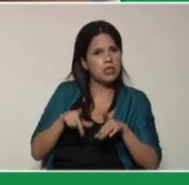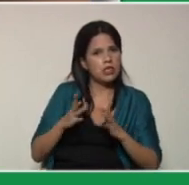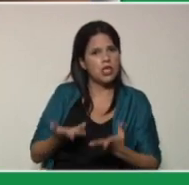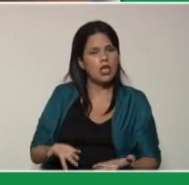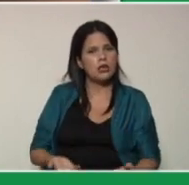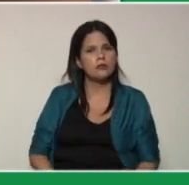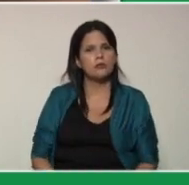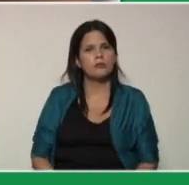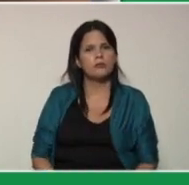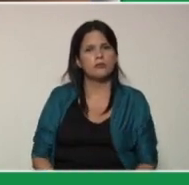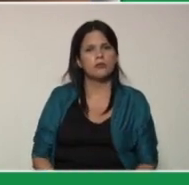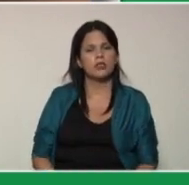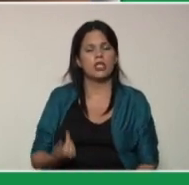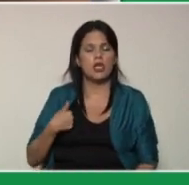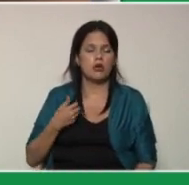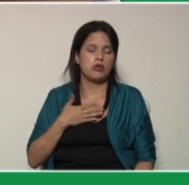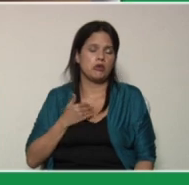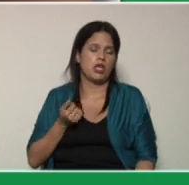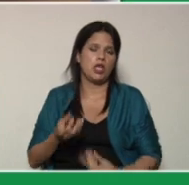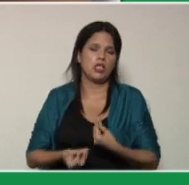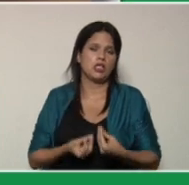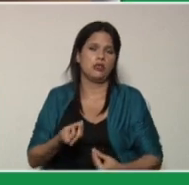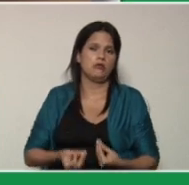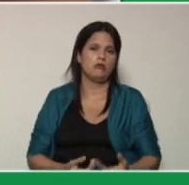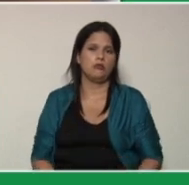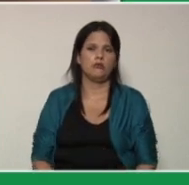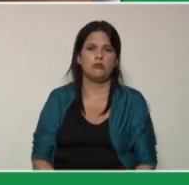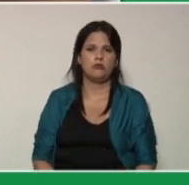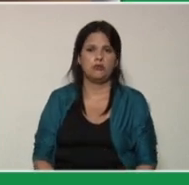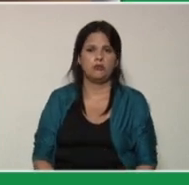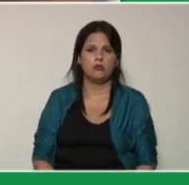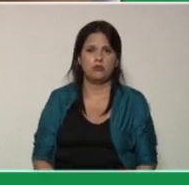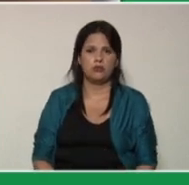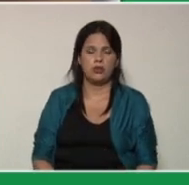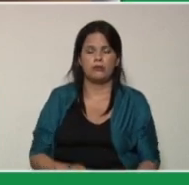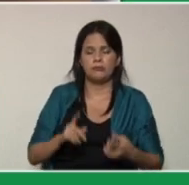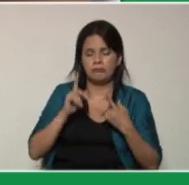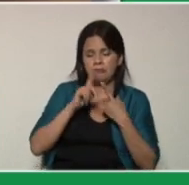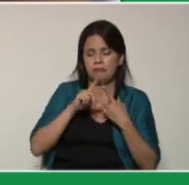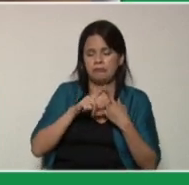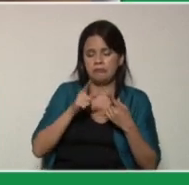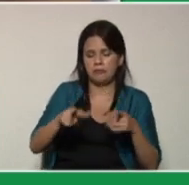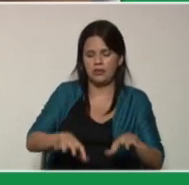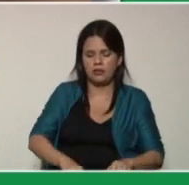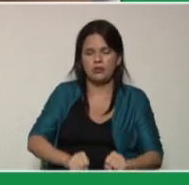cantidad que quieran hacer. Primero le echamos un poquito de tierra.